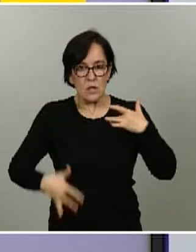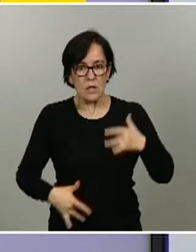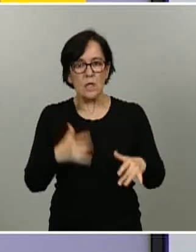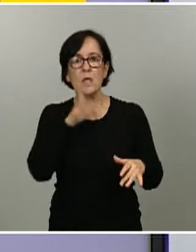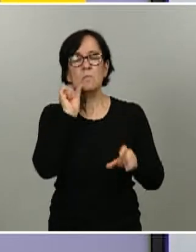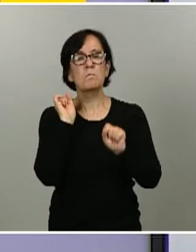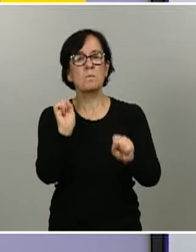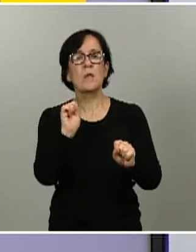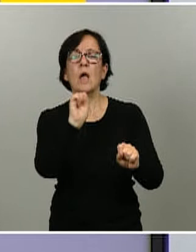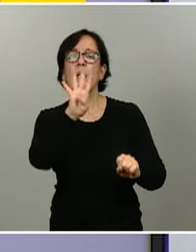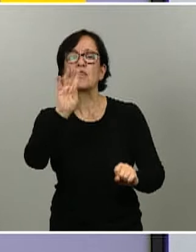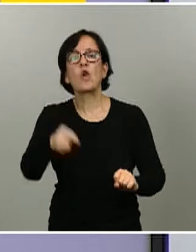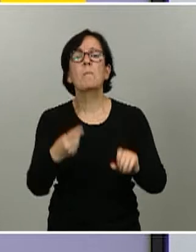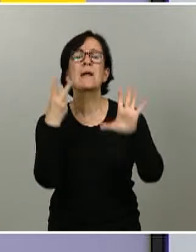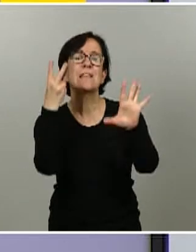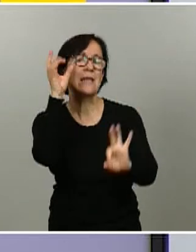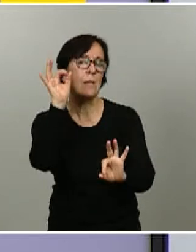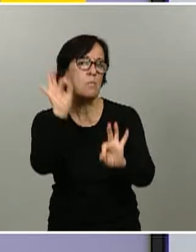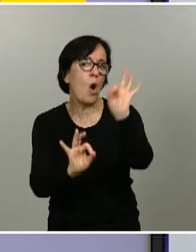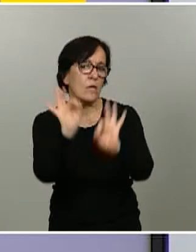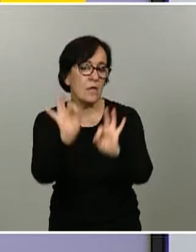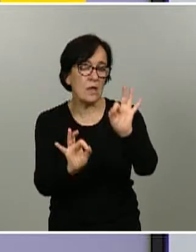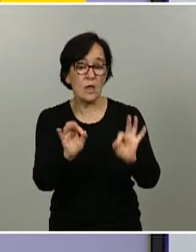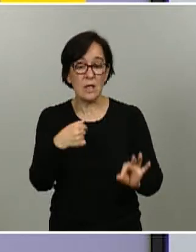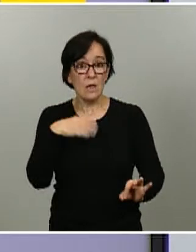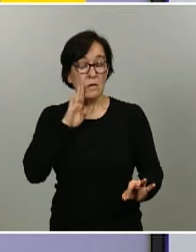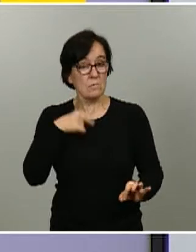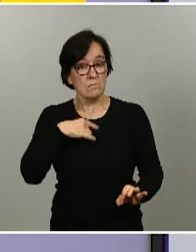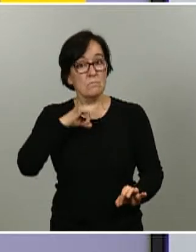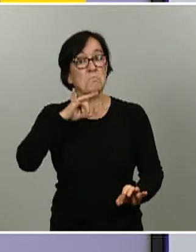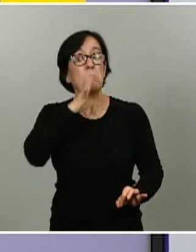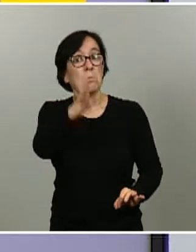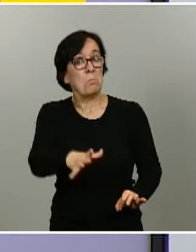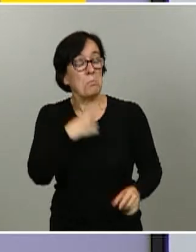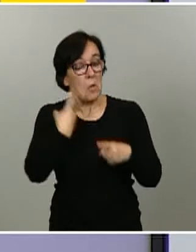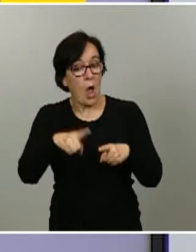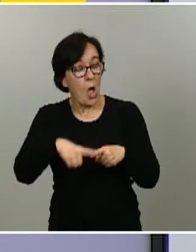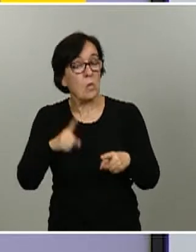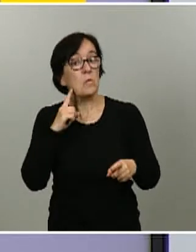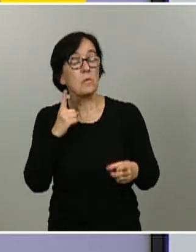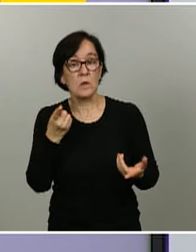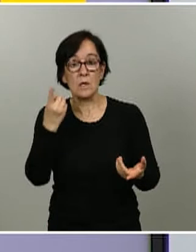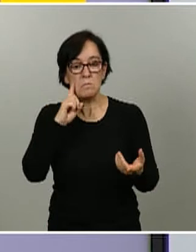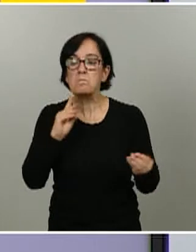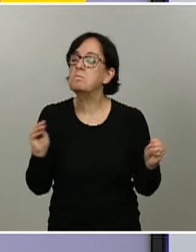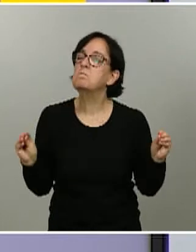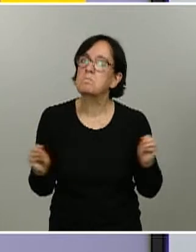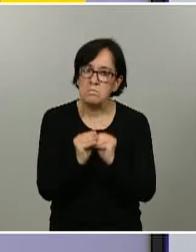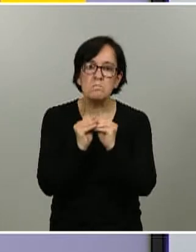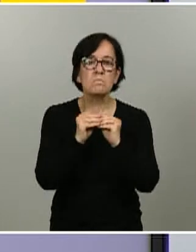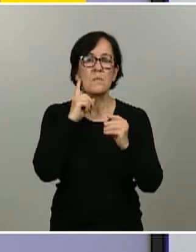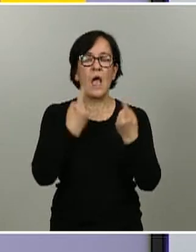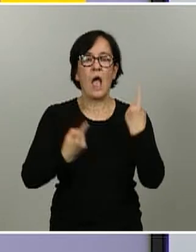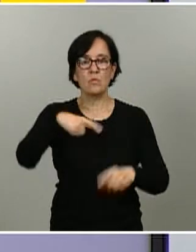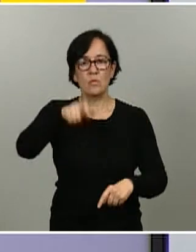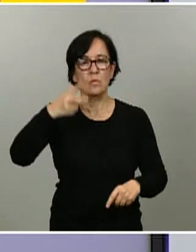14,7% y una cosa que nos ha llamado bastante la atención y que corrobora lo que algunos expertos en la